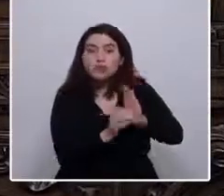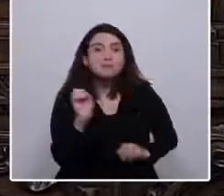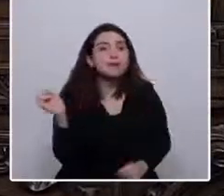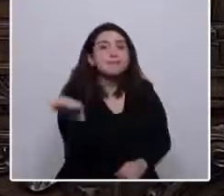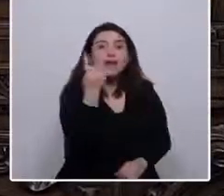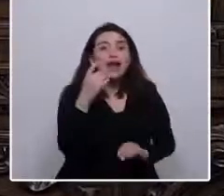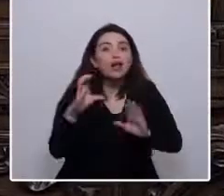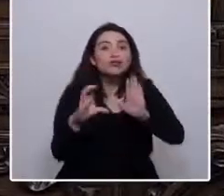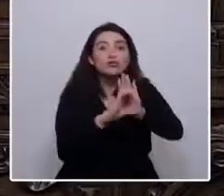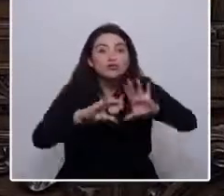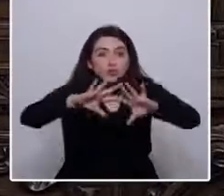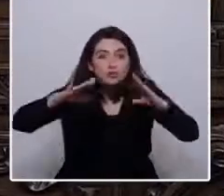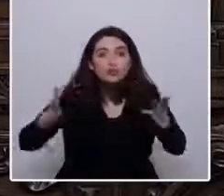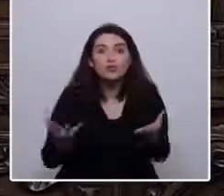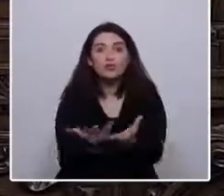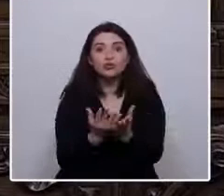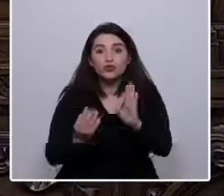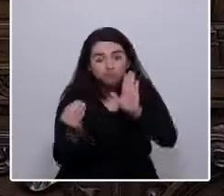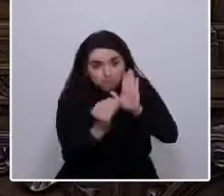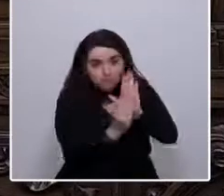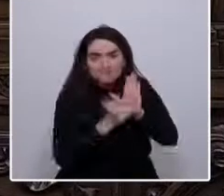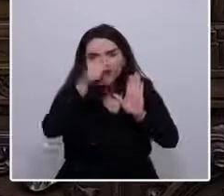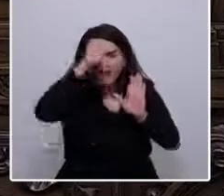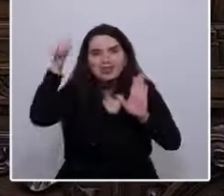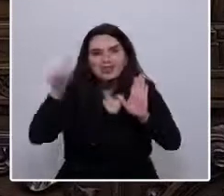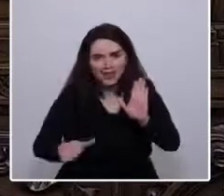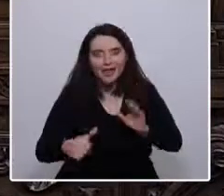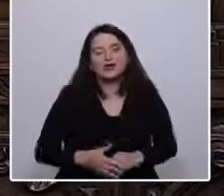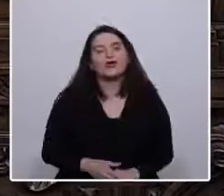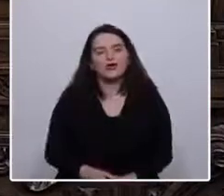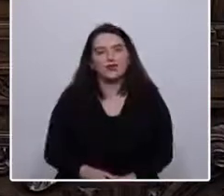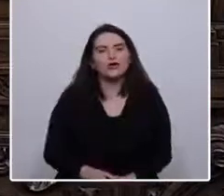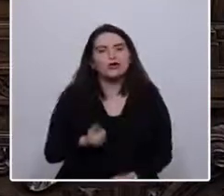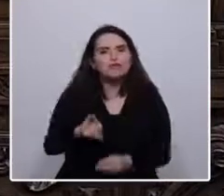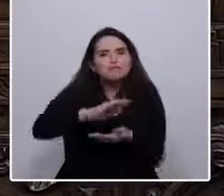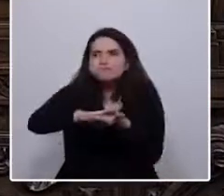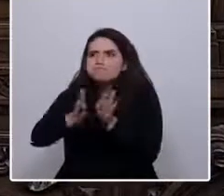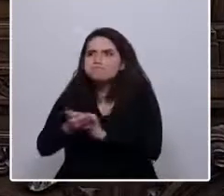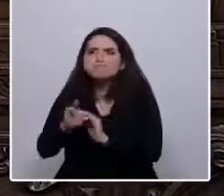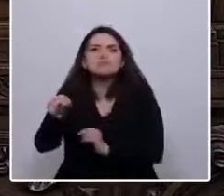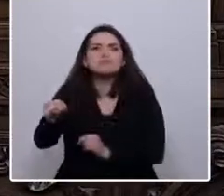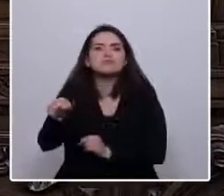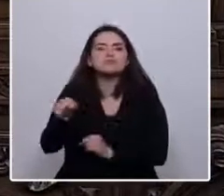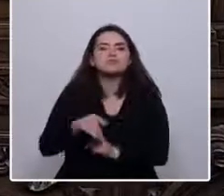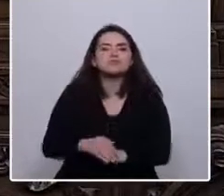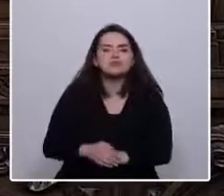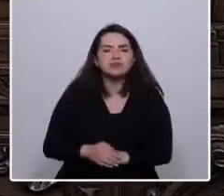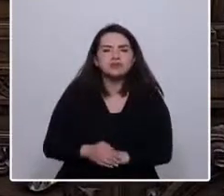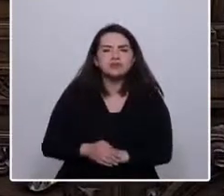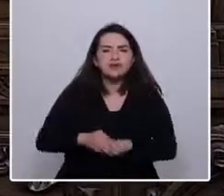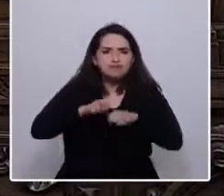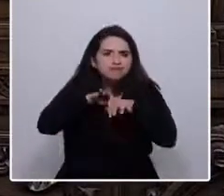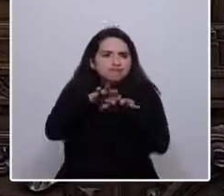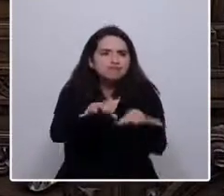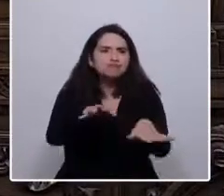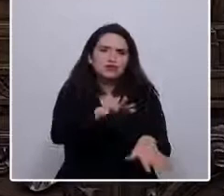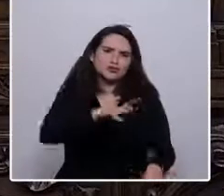Constitución del mundo en penalizar este mal, esta lacra que está envenenando nuestra sociedad.